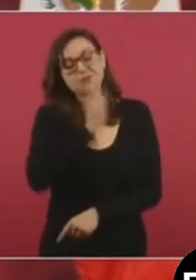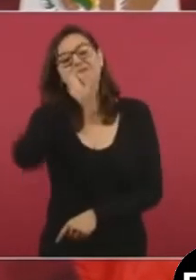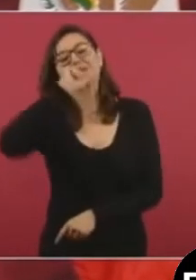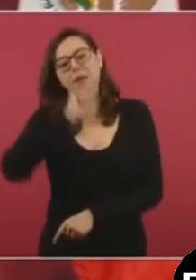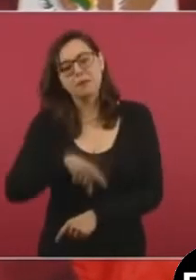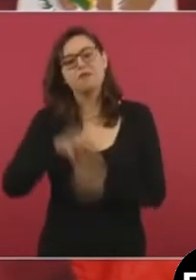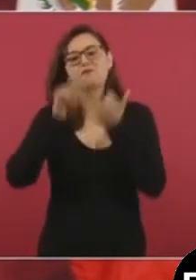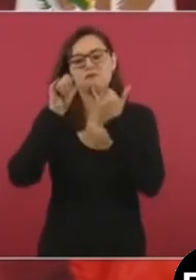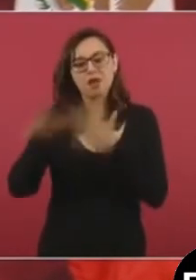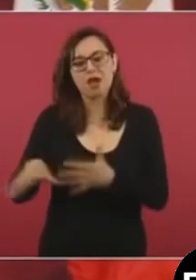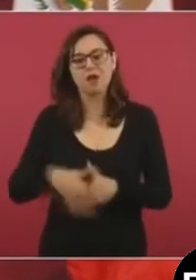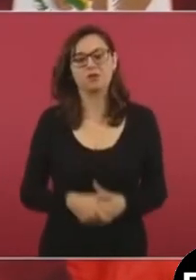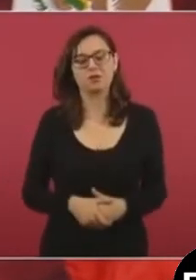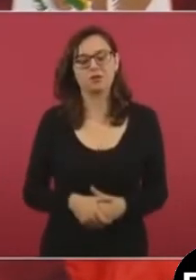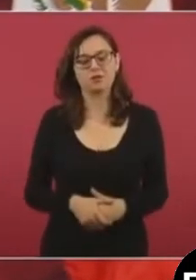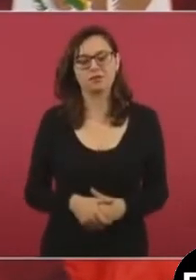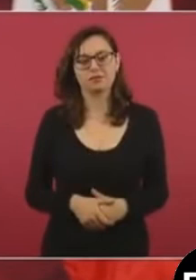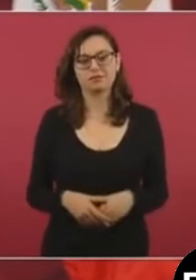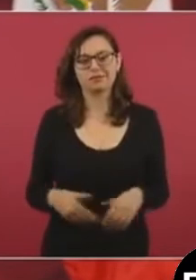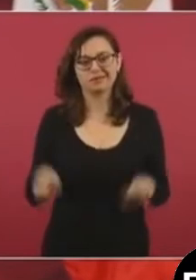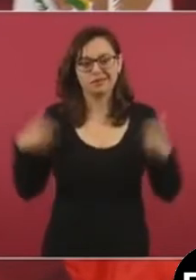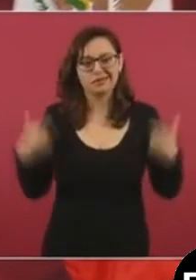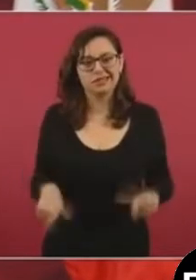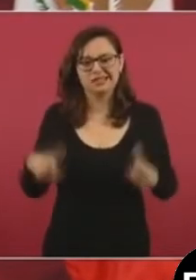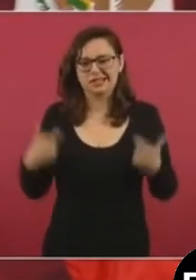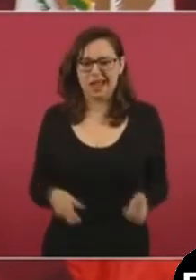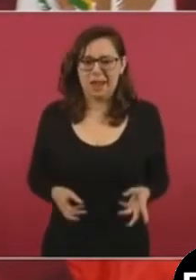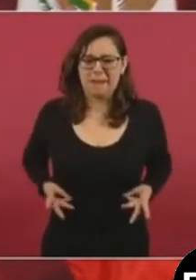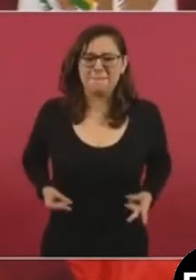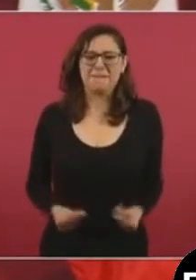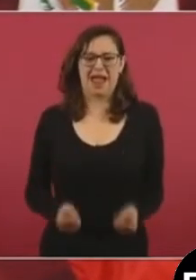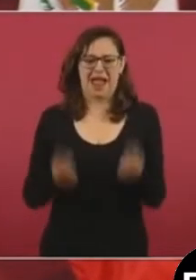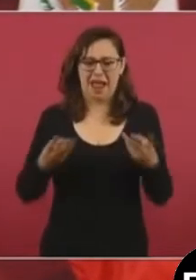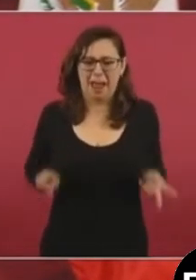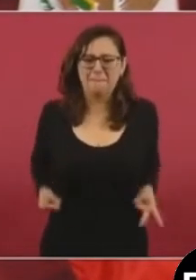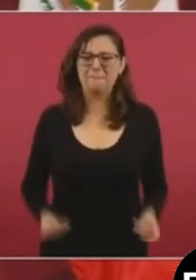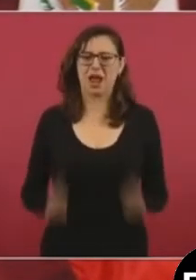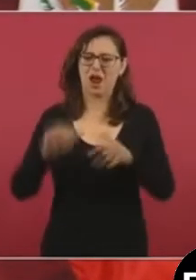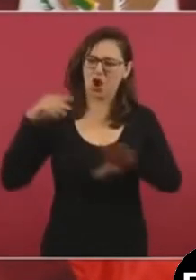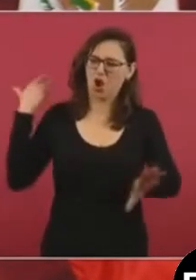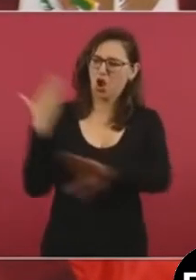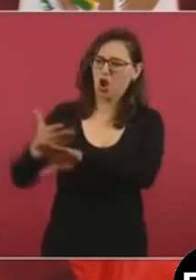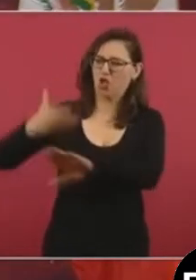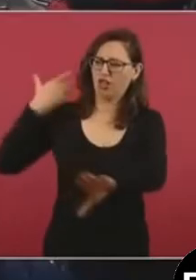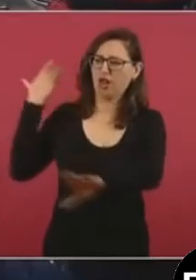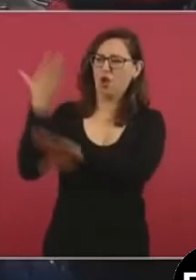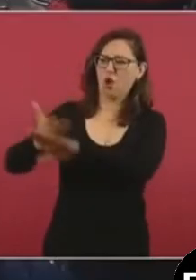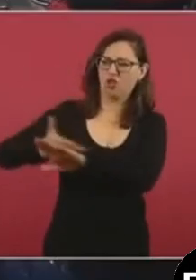guerra sucia, todo el dinero que se utiliza,